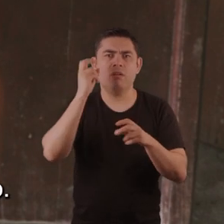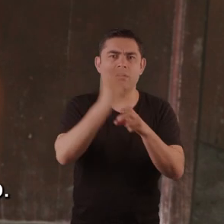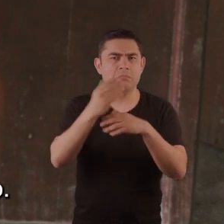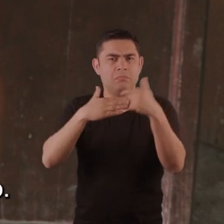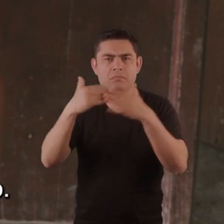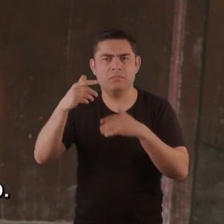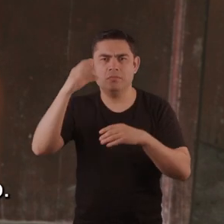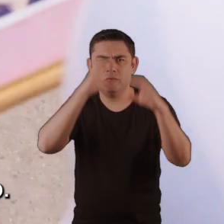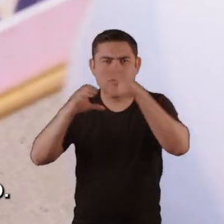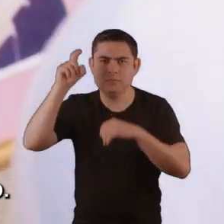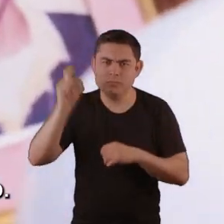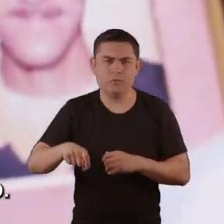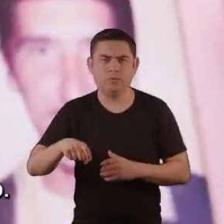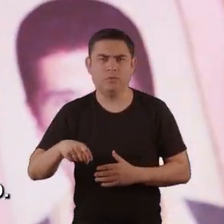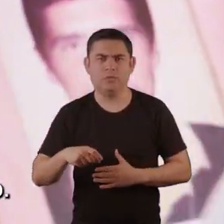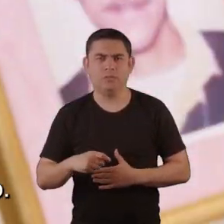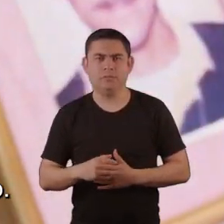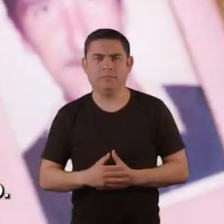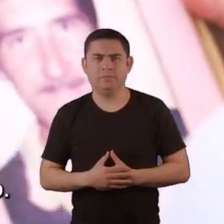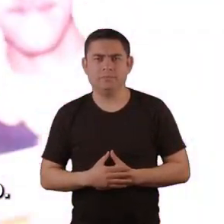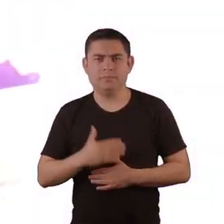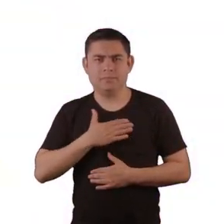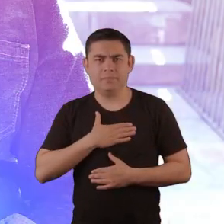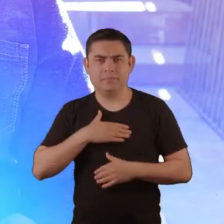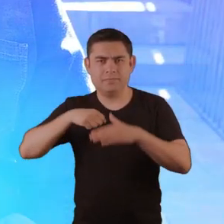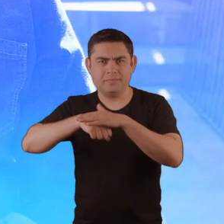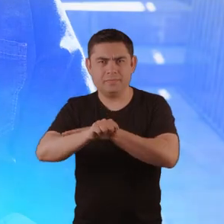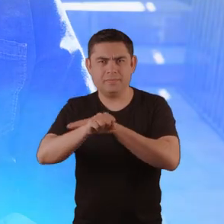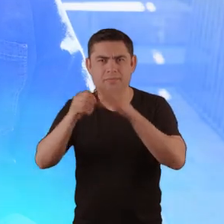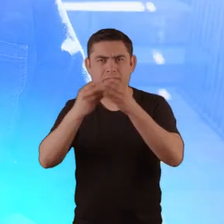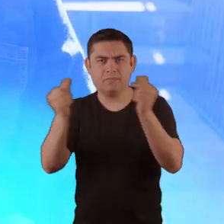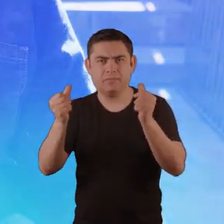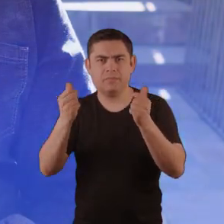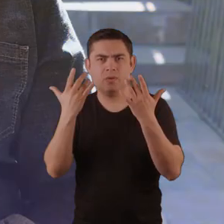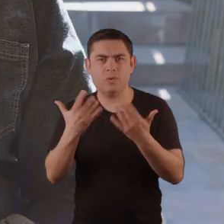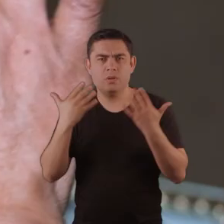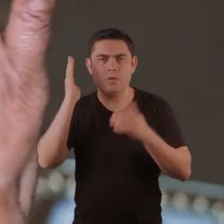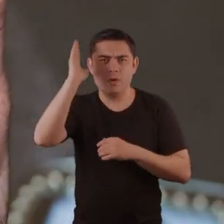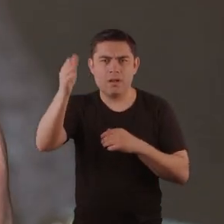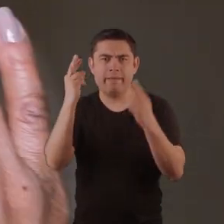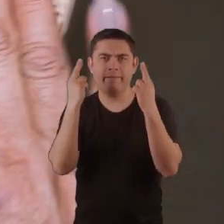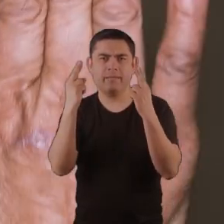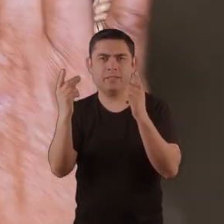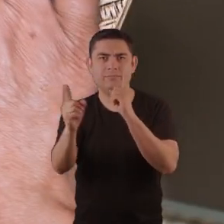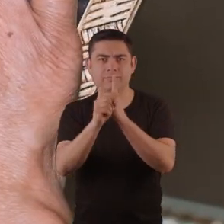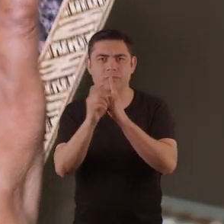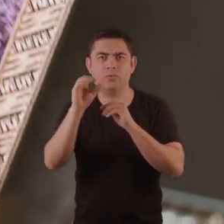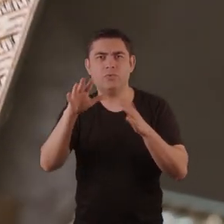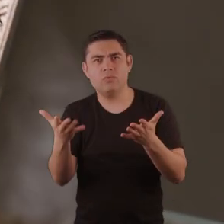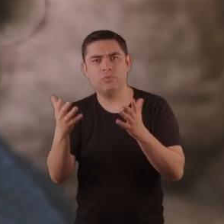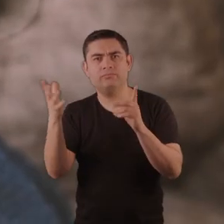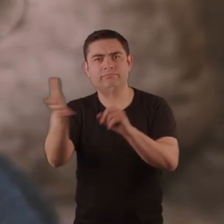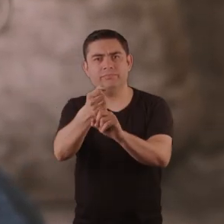uno hace lo posible y lo imposible por rescatarlo. Y tengo esperanza de que un día voy a